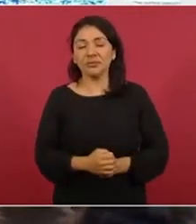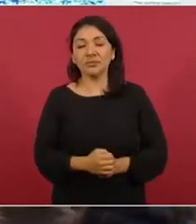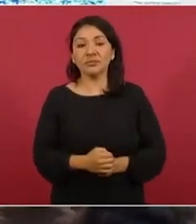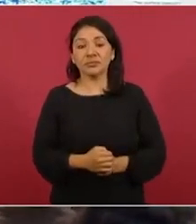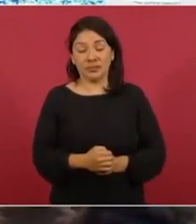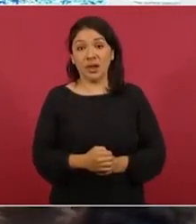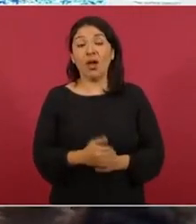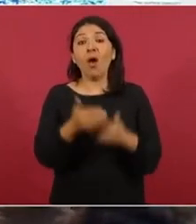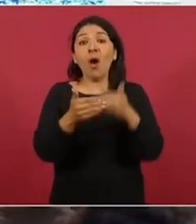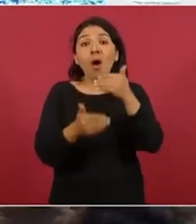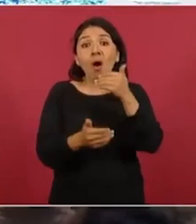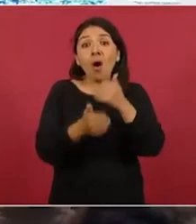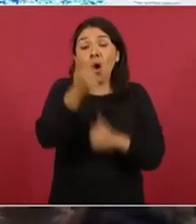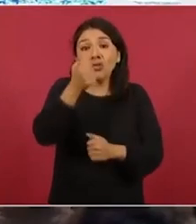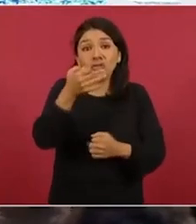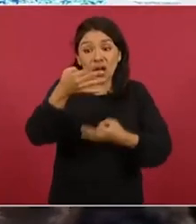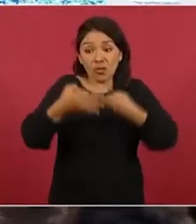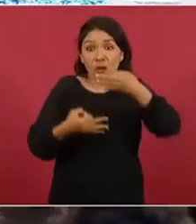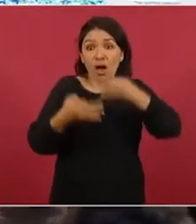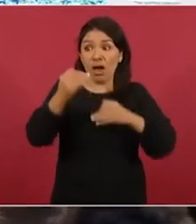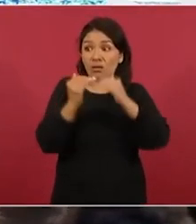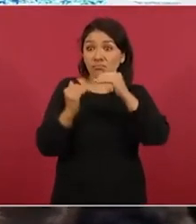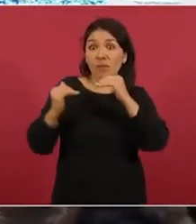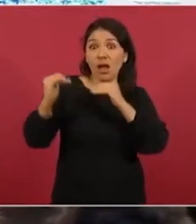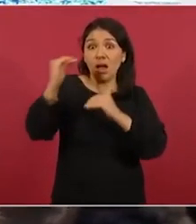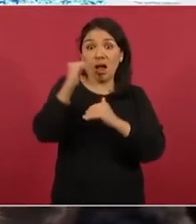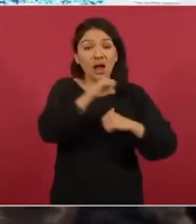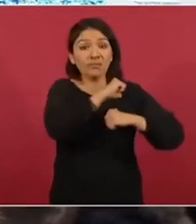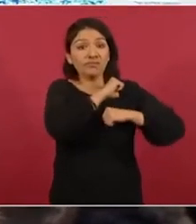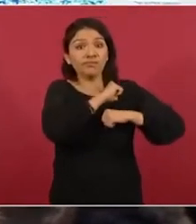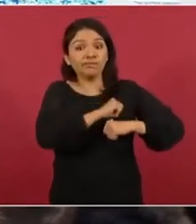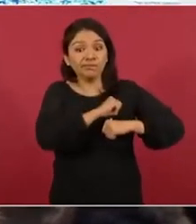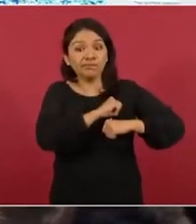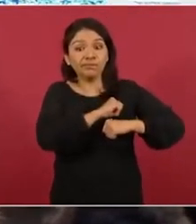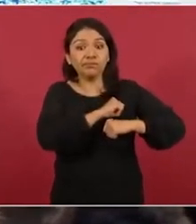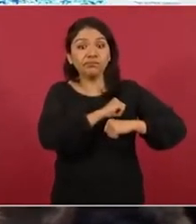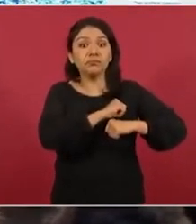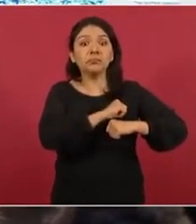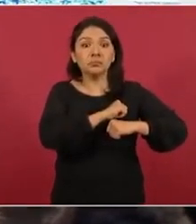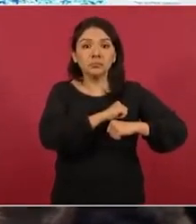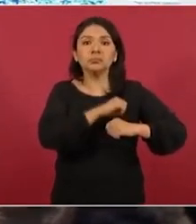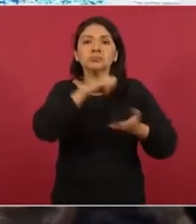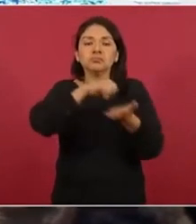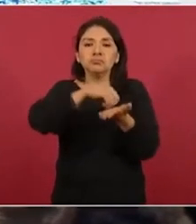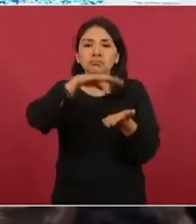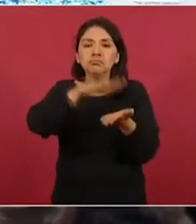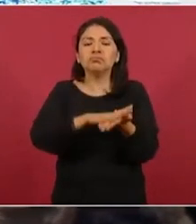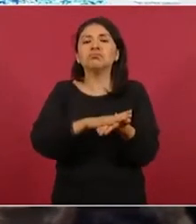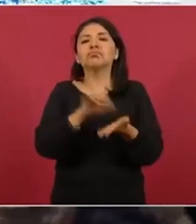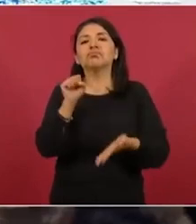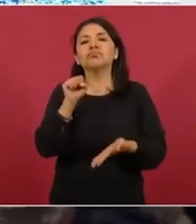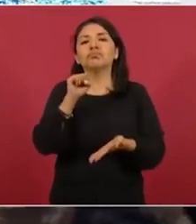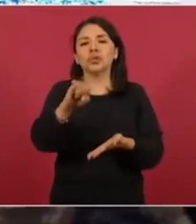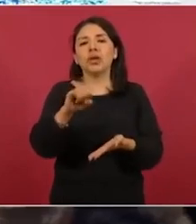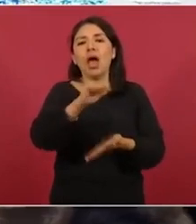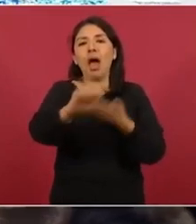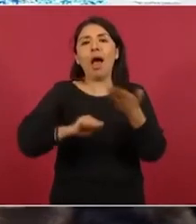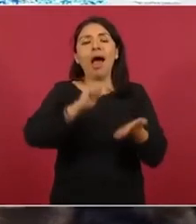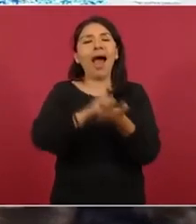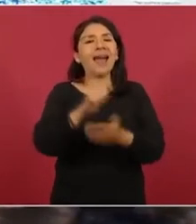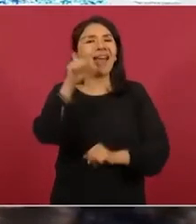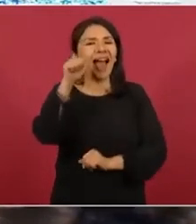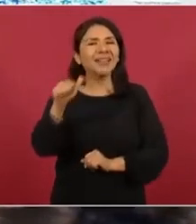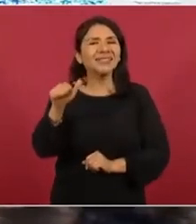11 que suscriben el acta de ayer